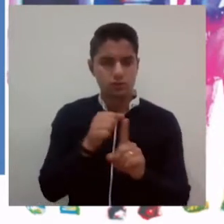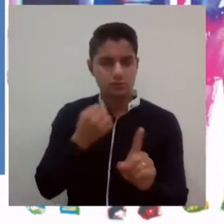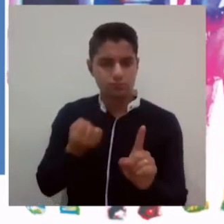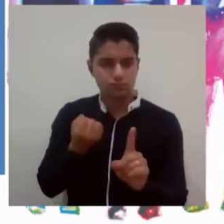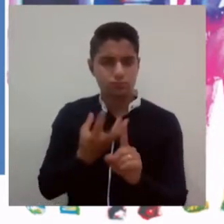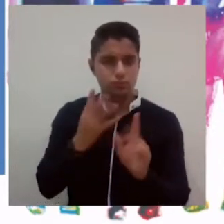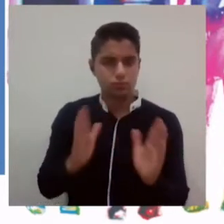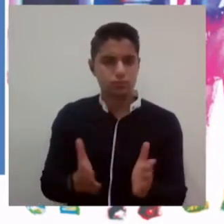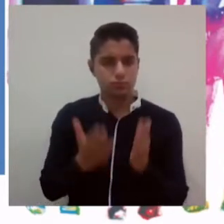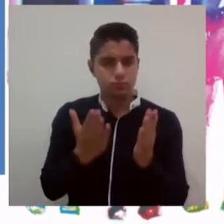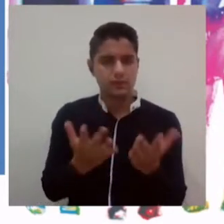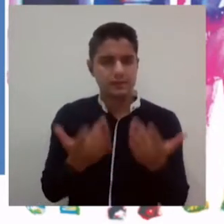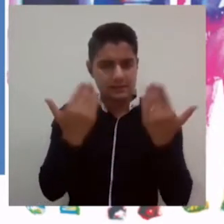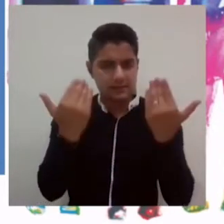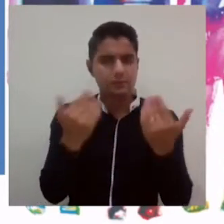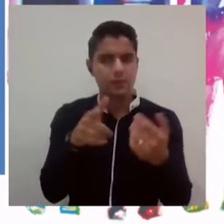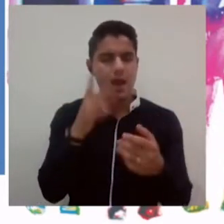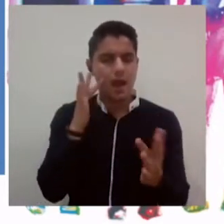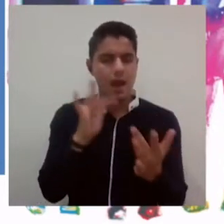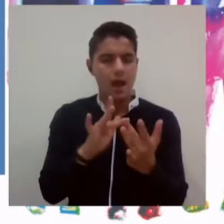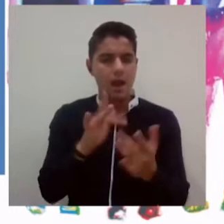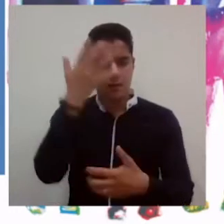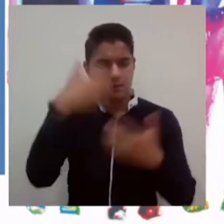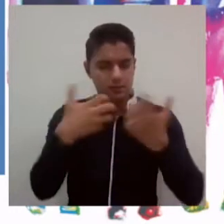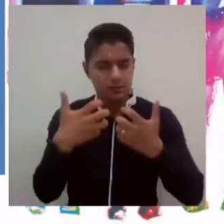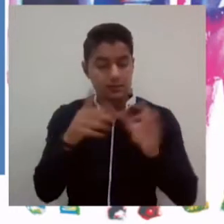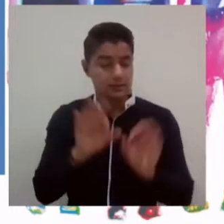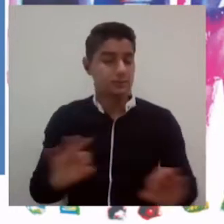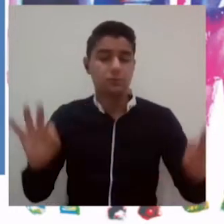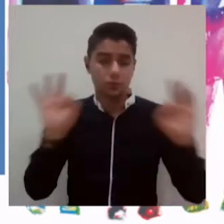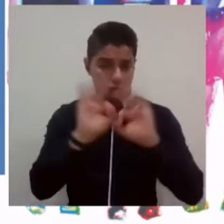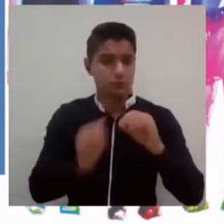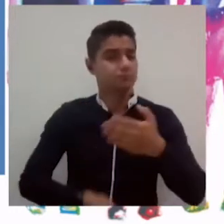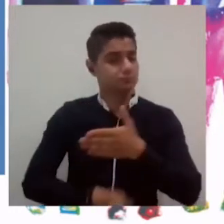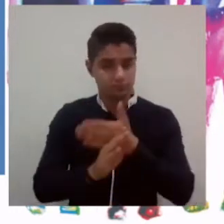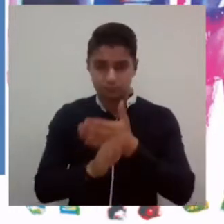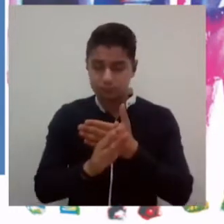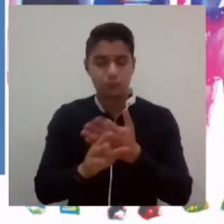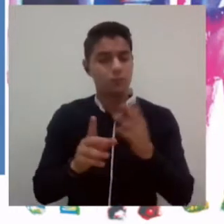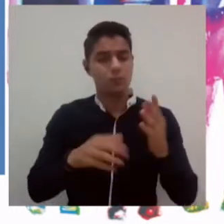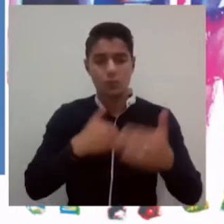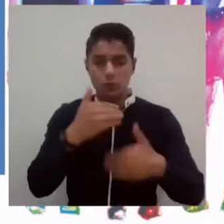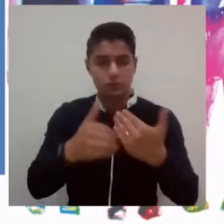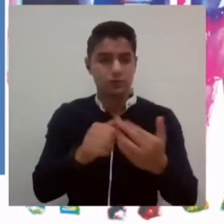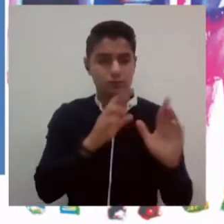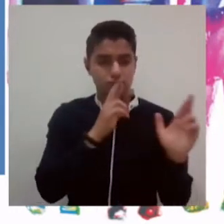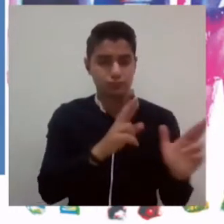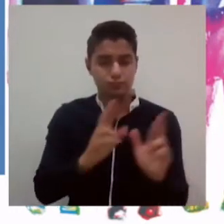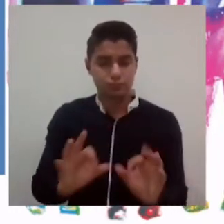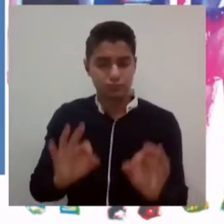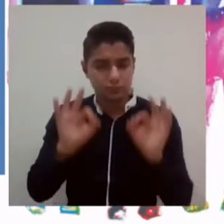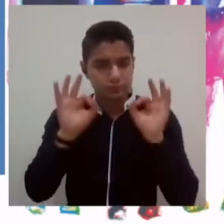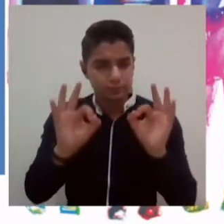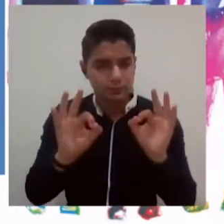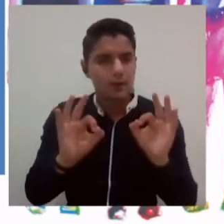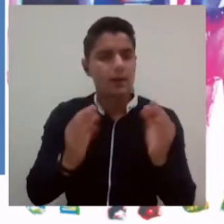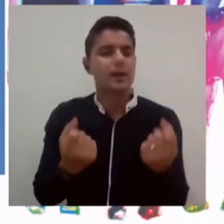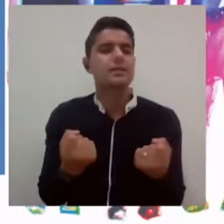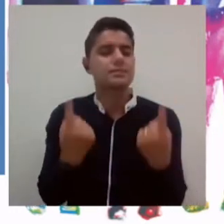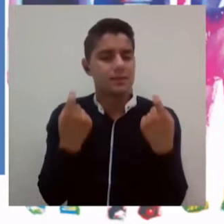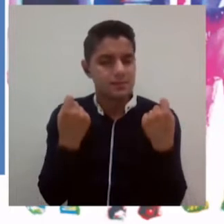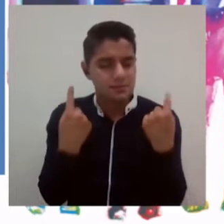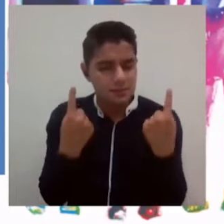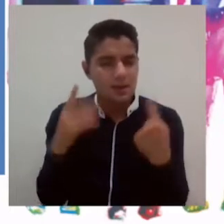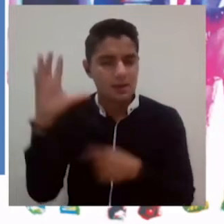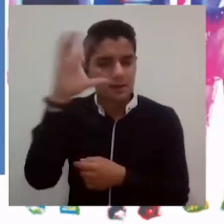realización y su importancia para continuar con la trazabilidad de los resultados, que permita entender los cambios en el aprendizaje de